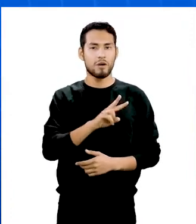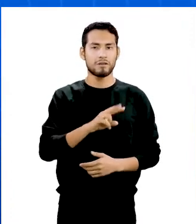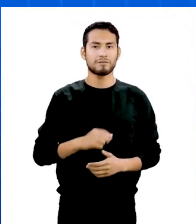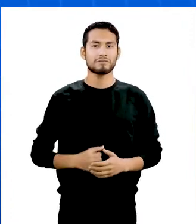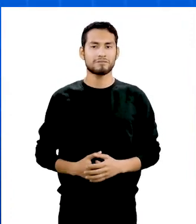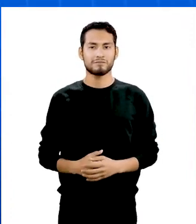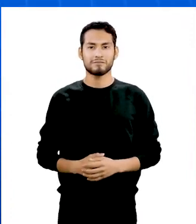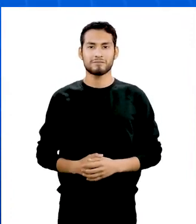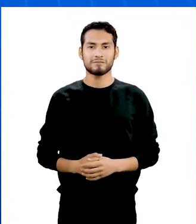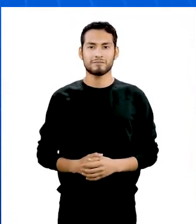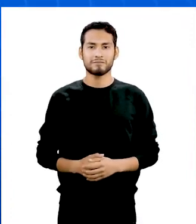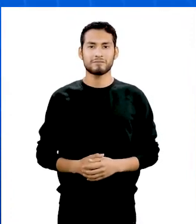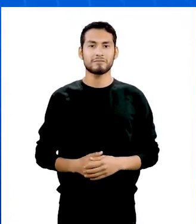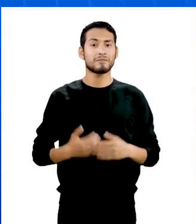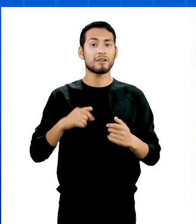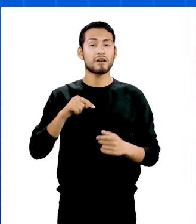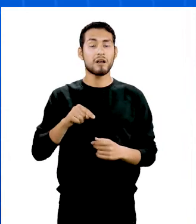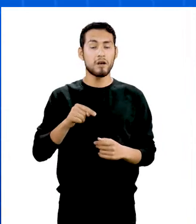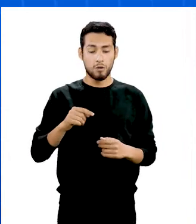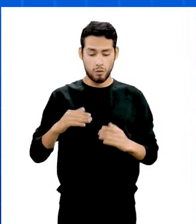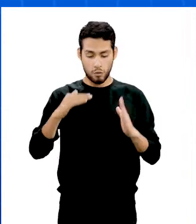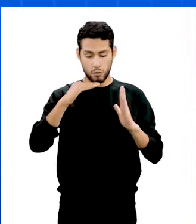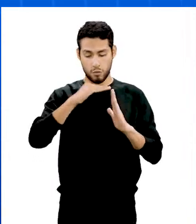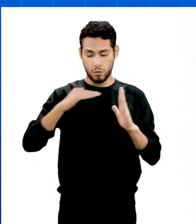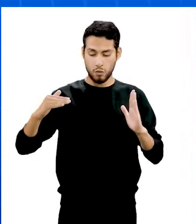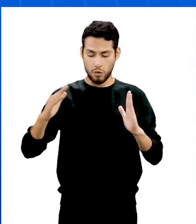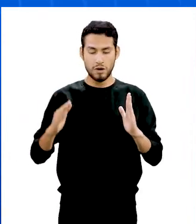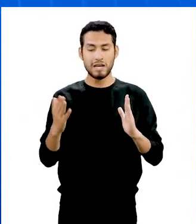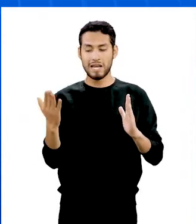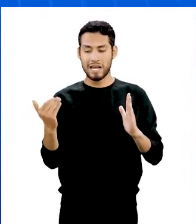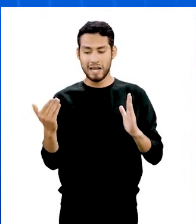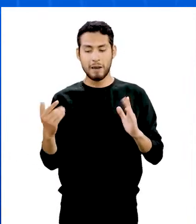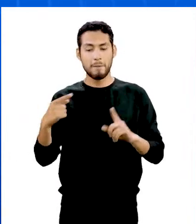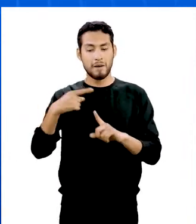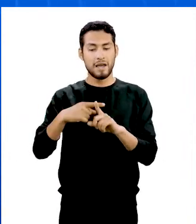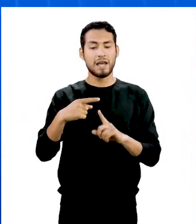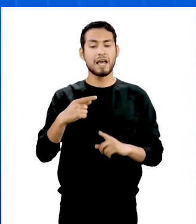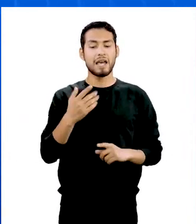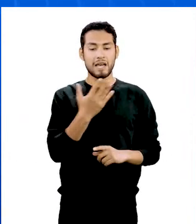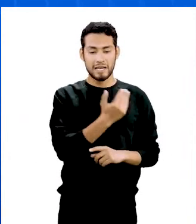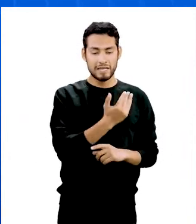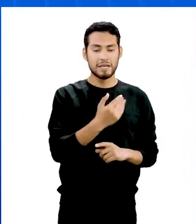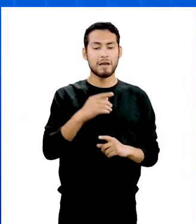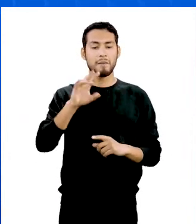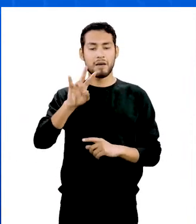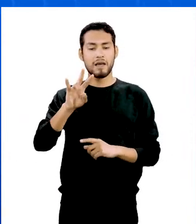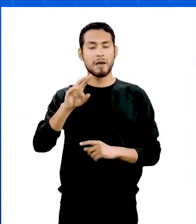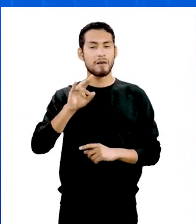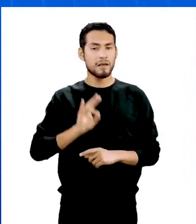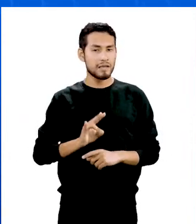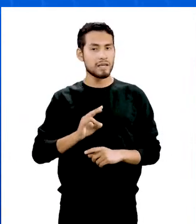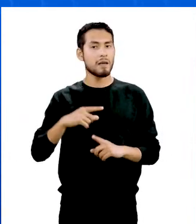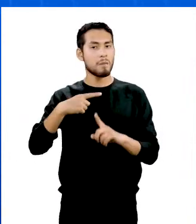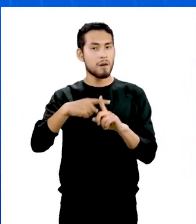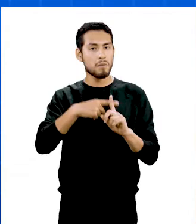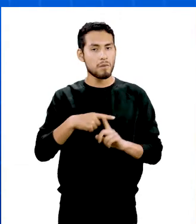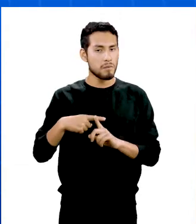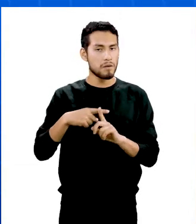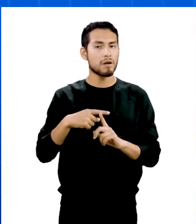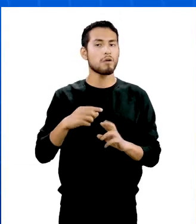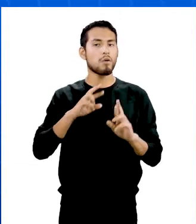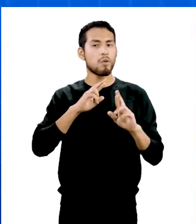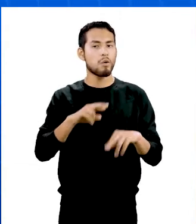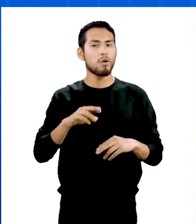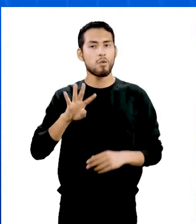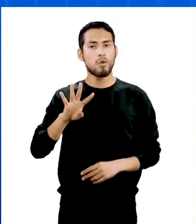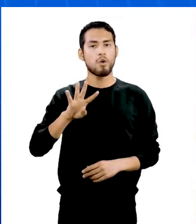cuadrados. En cuanto al perímetro, sumamos 15 más 15, más 7, más 7, obteniendo como